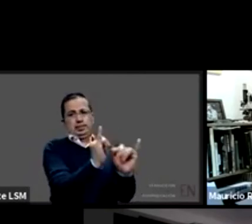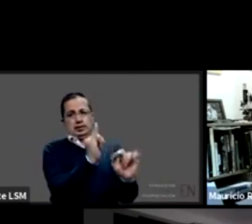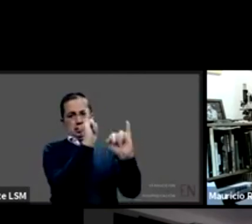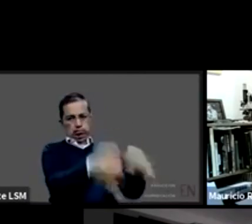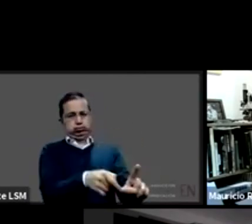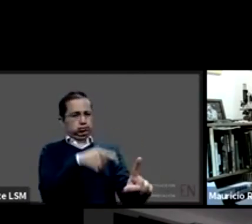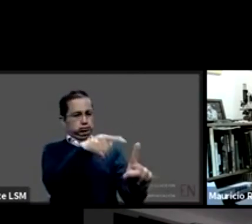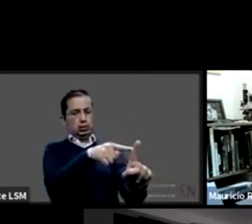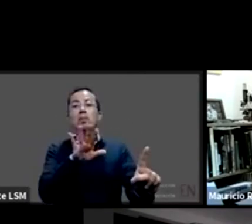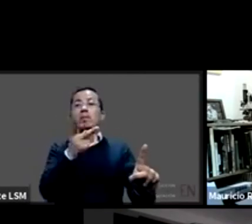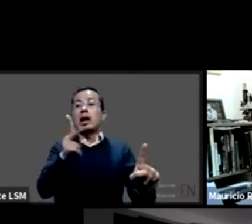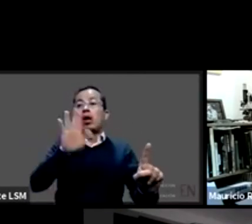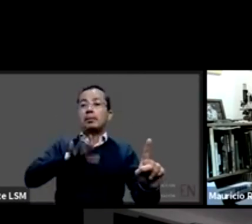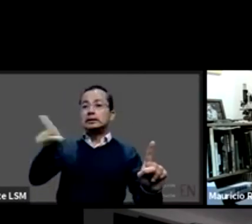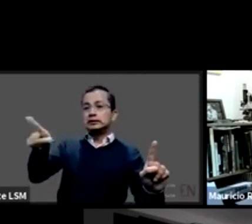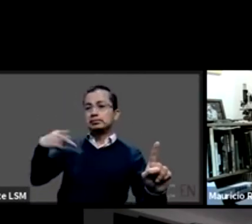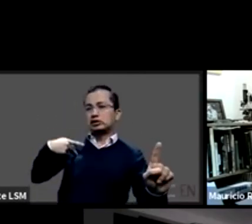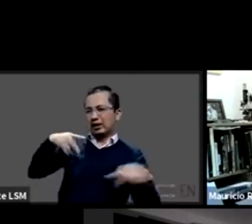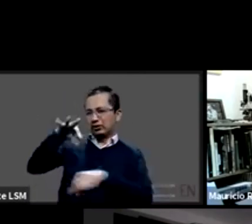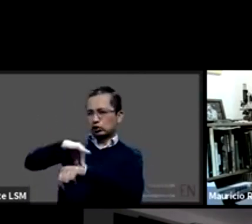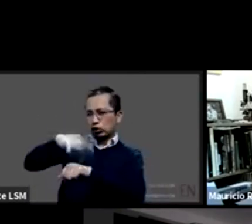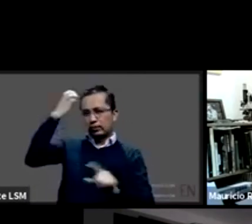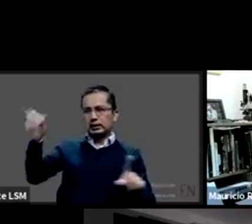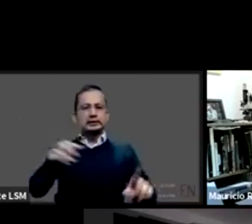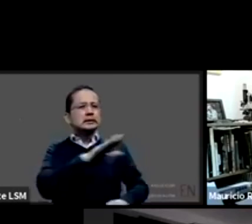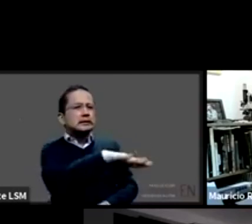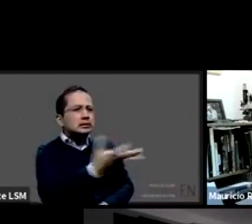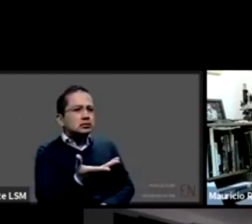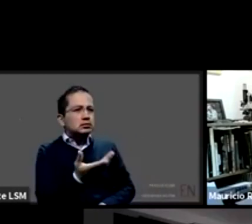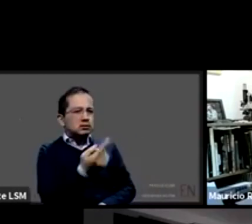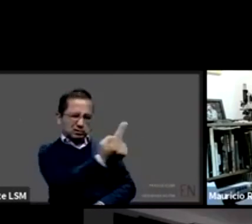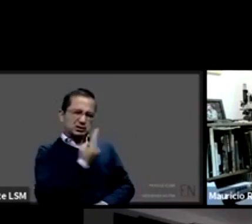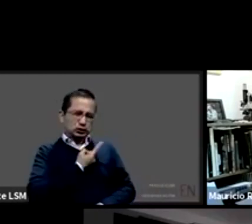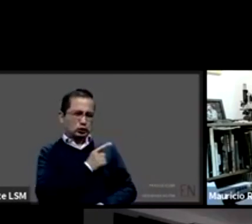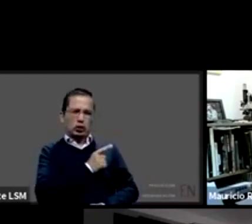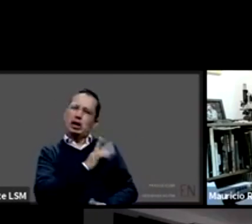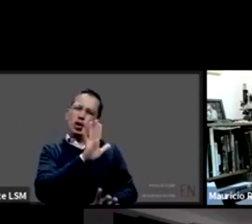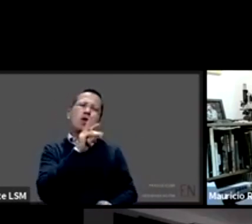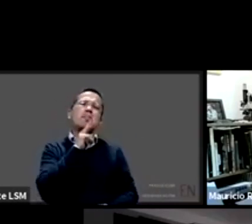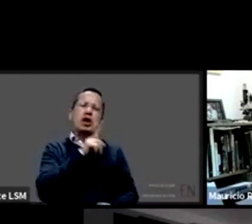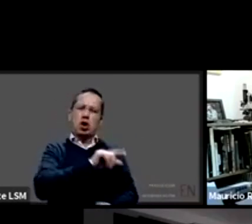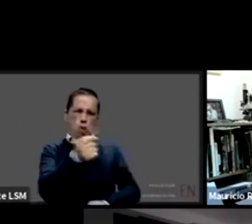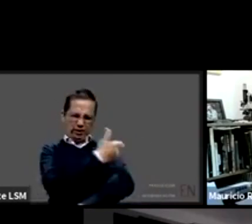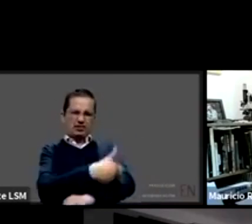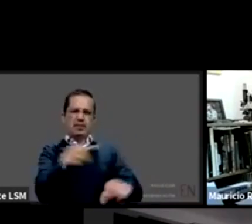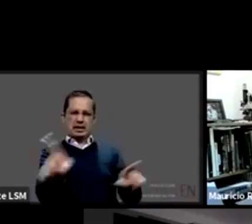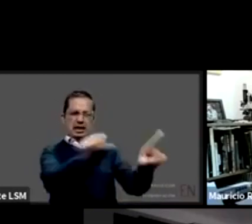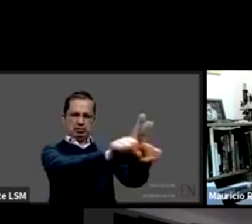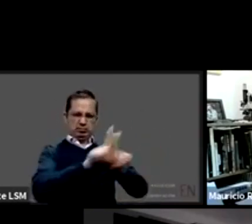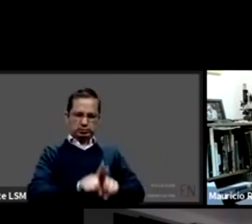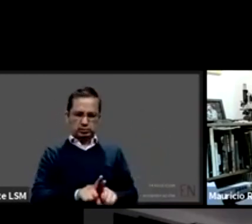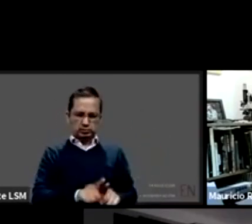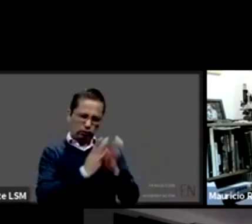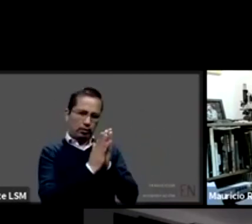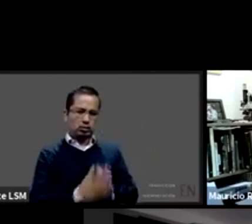dice señora y para la consulta venga acompañado de un familiar por favor bueno y si la persona no